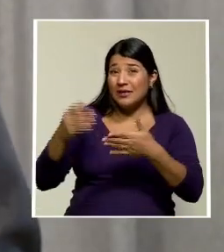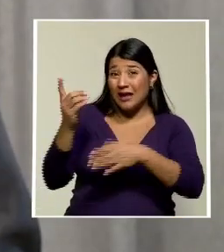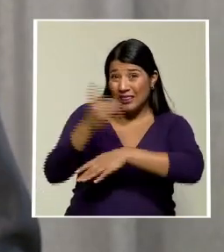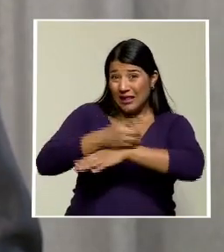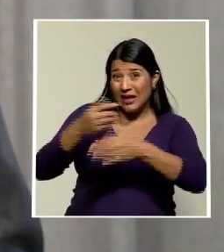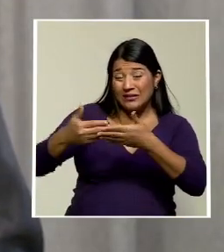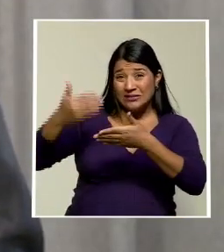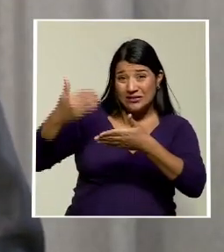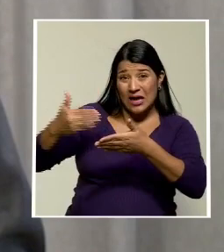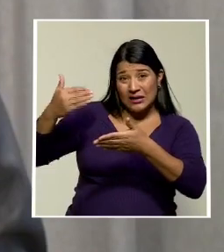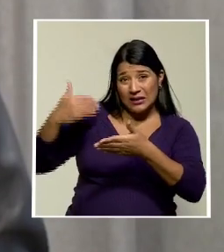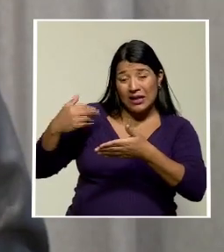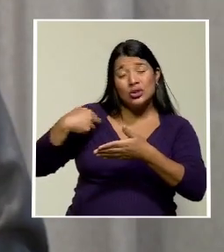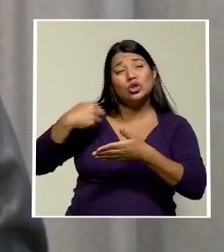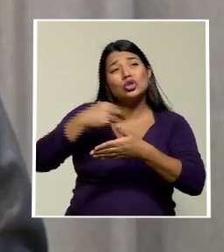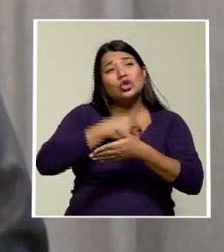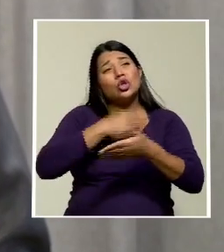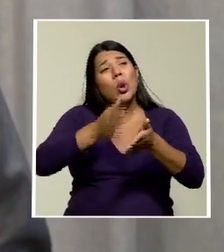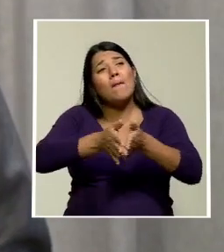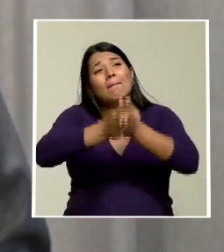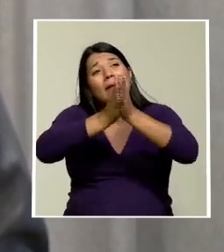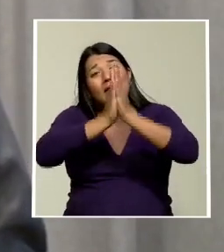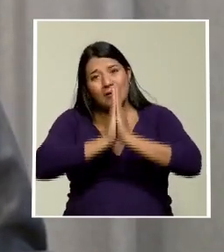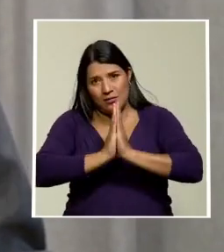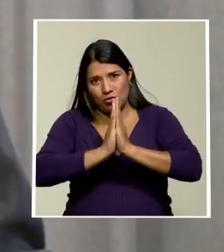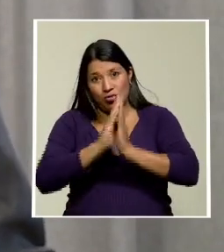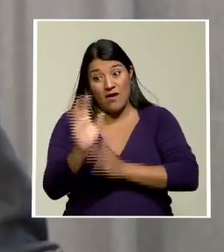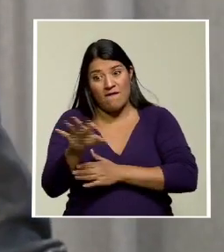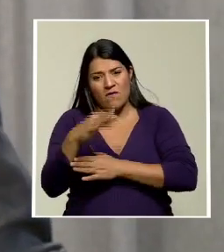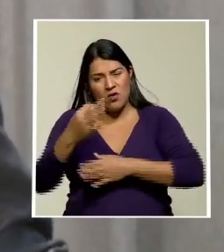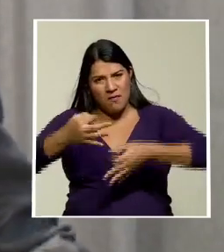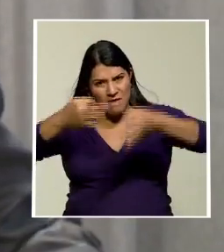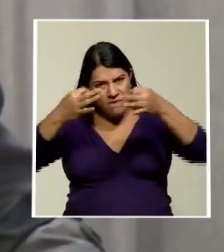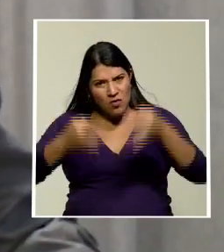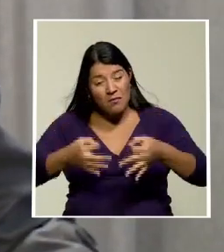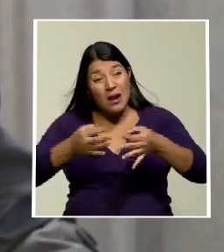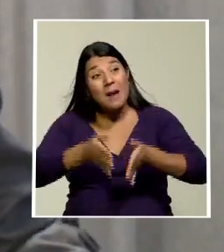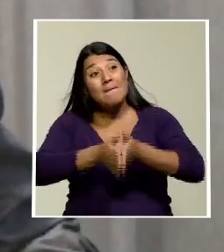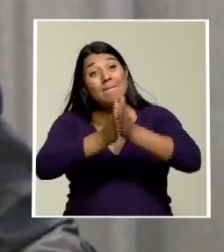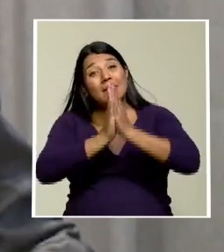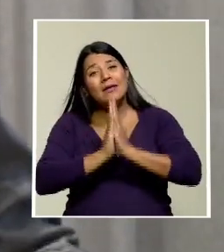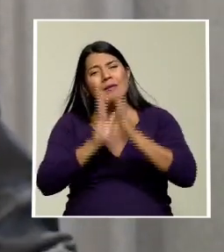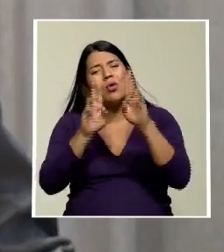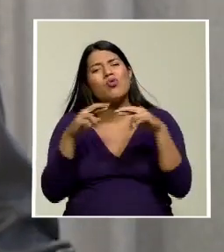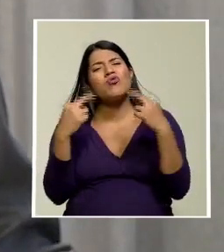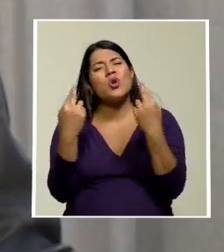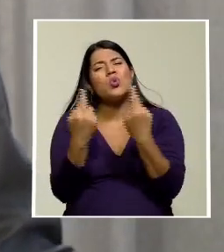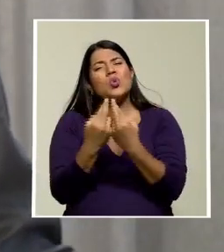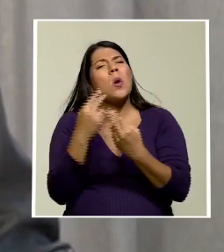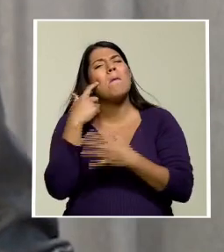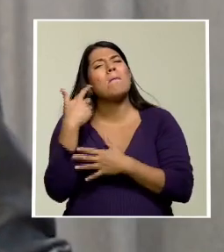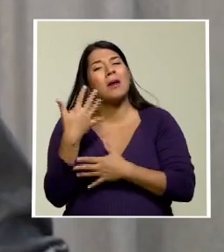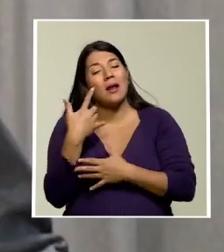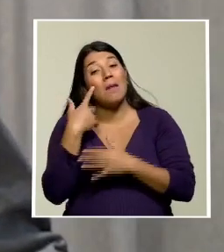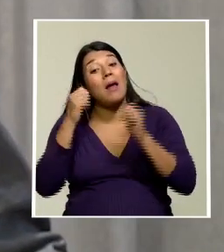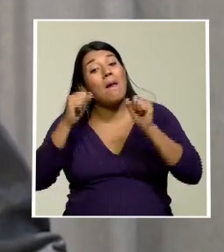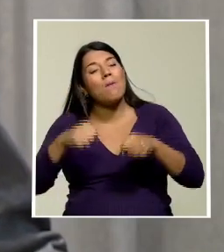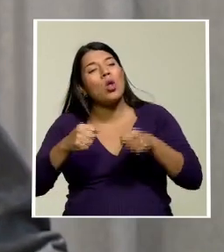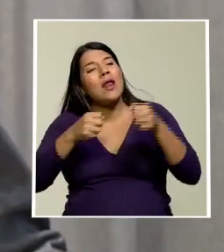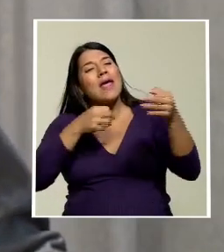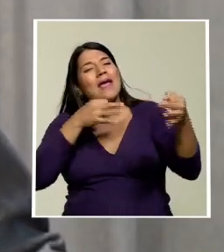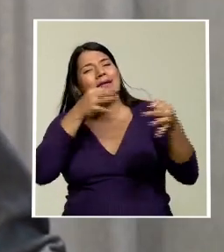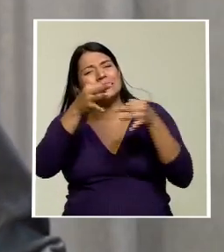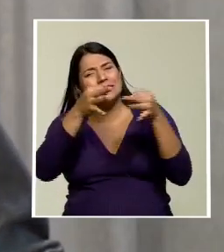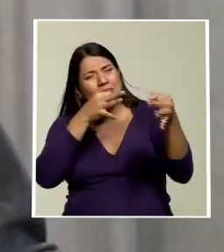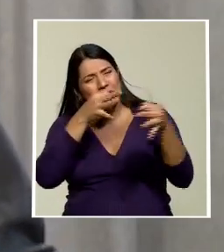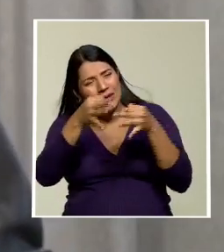solicitamos formalmente una reunión para explicarle detalladamente las